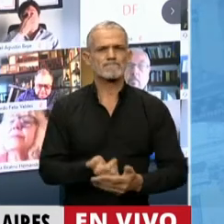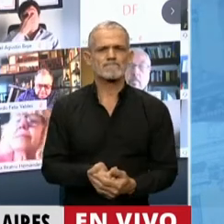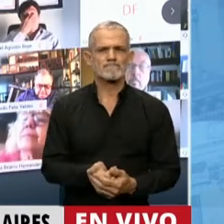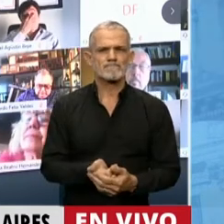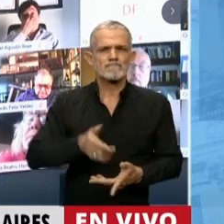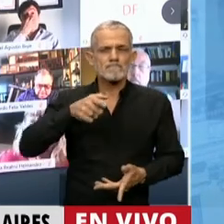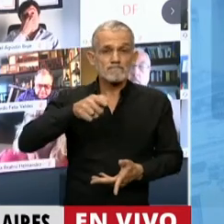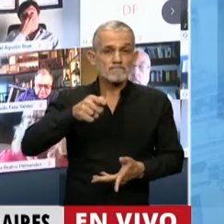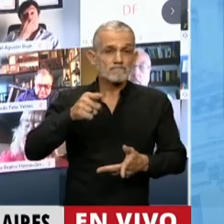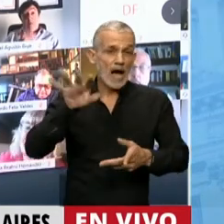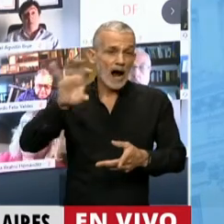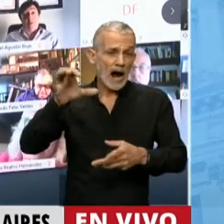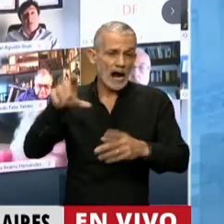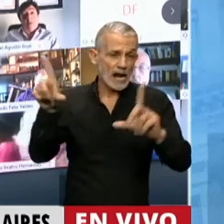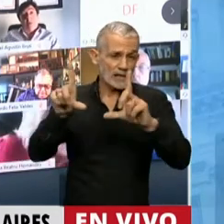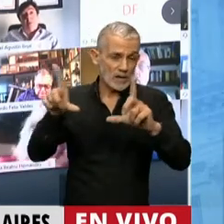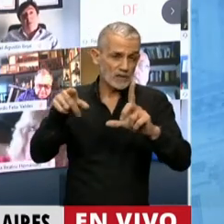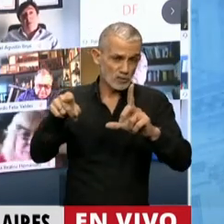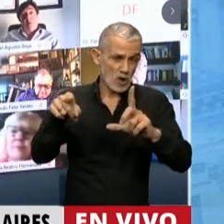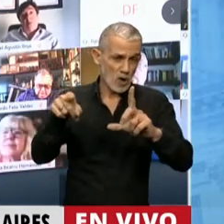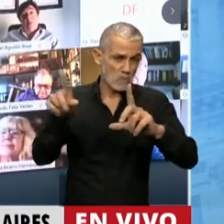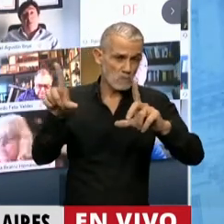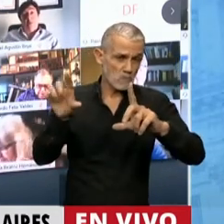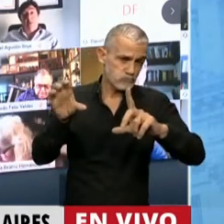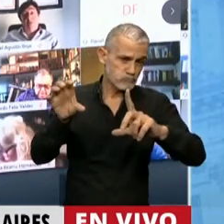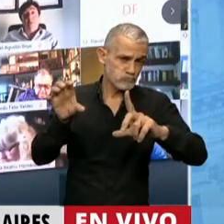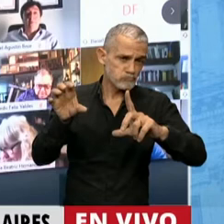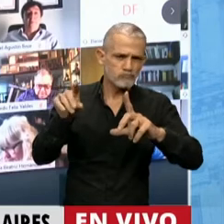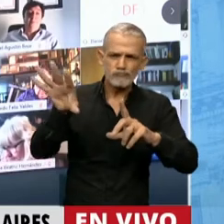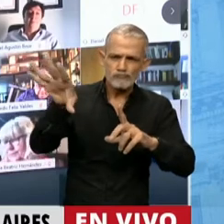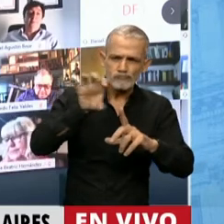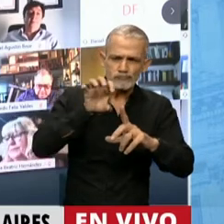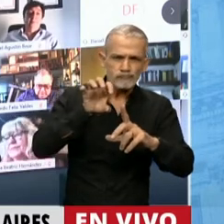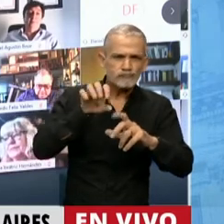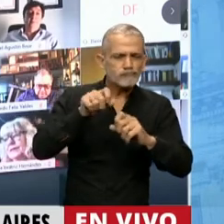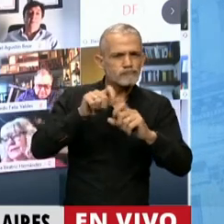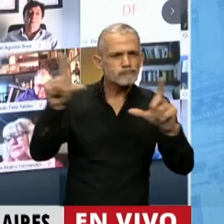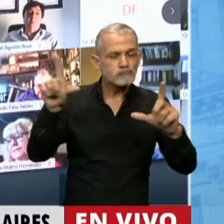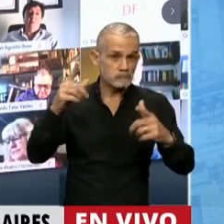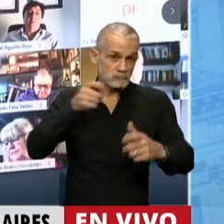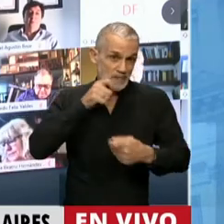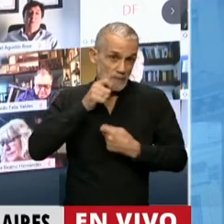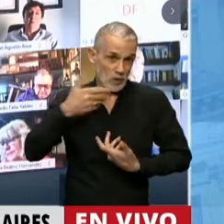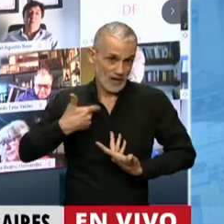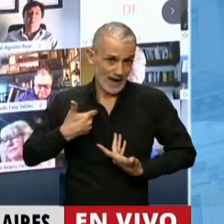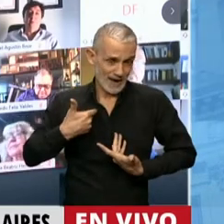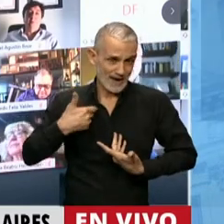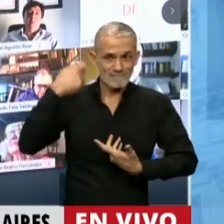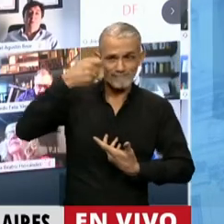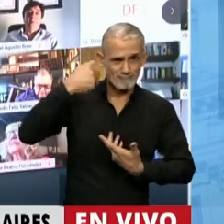mientras un canal de televisión tomaba imágenes y me hacía un reportaje